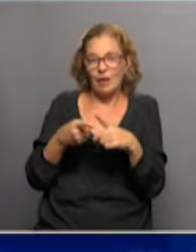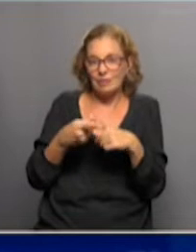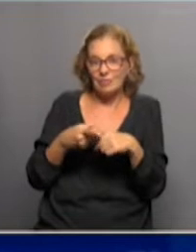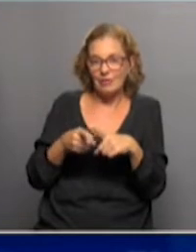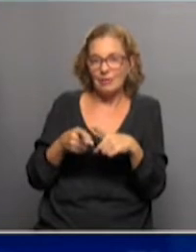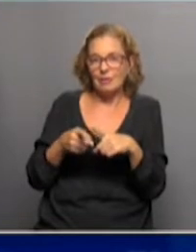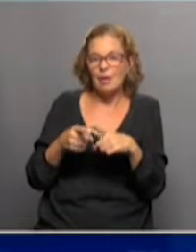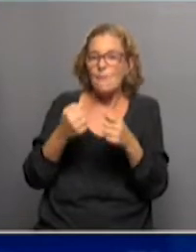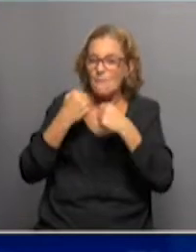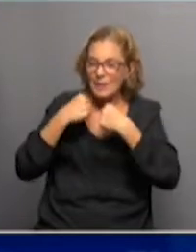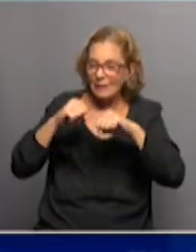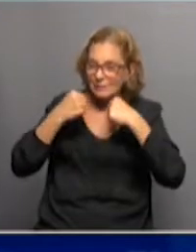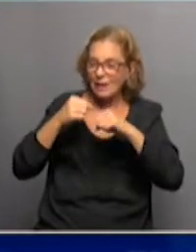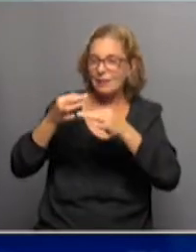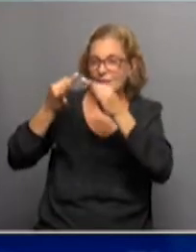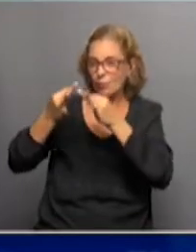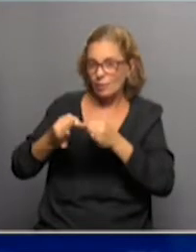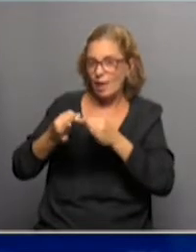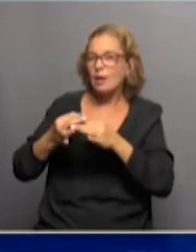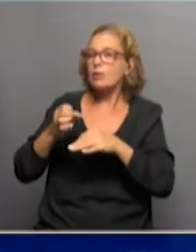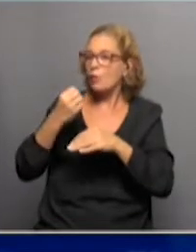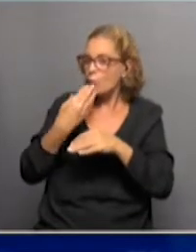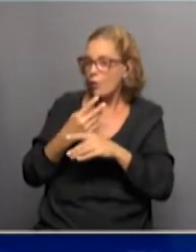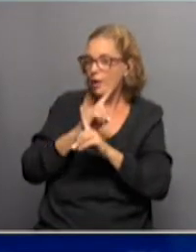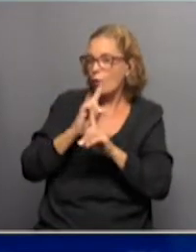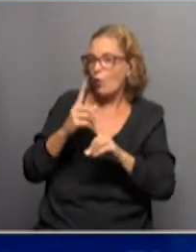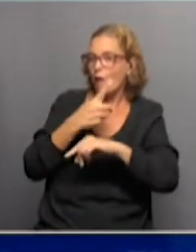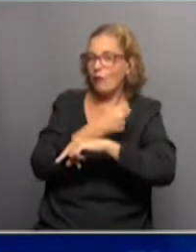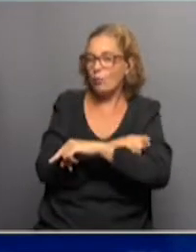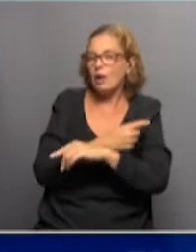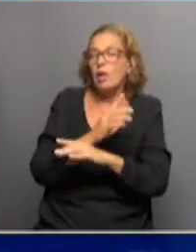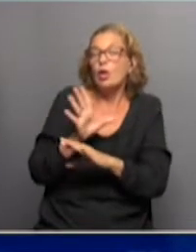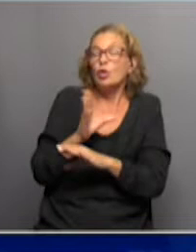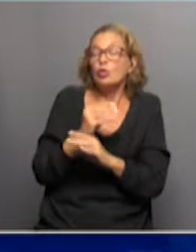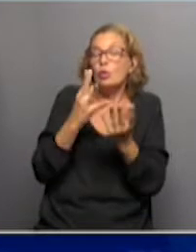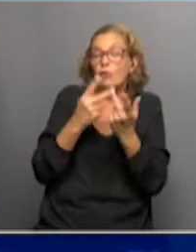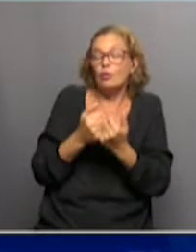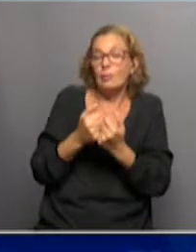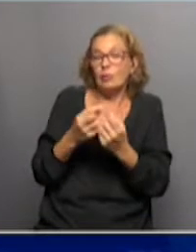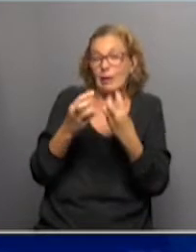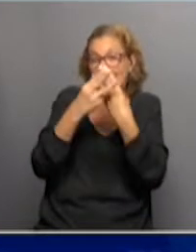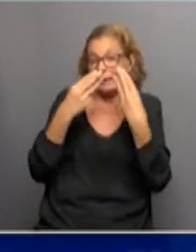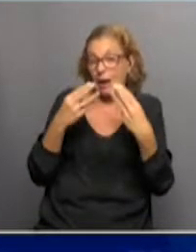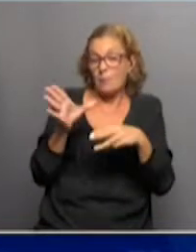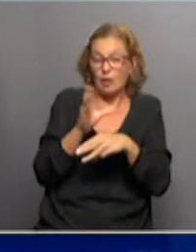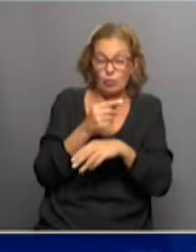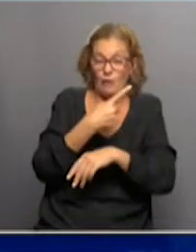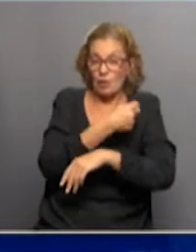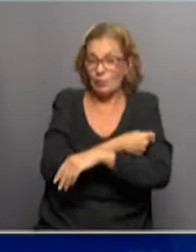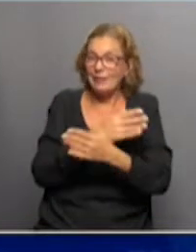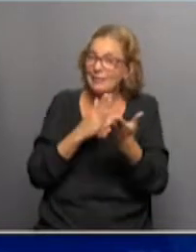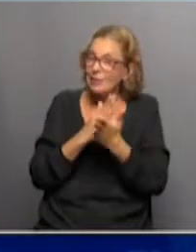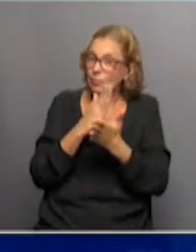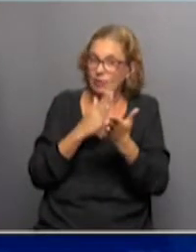ensayos, tanto de seguridad como de eficacia. De todos modos, eso es general para todas las vacunas, siempre hay una